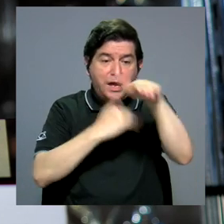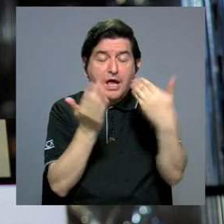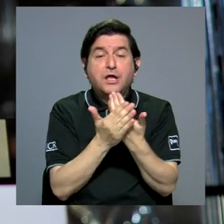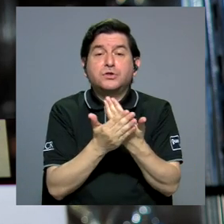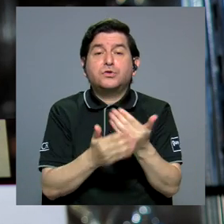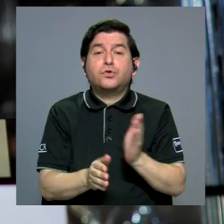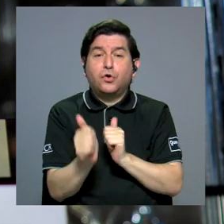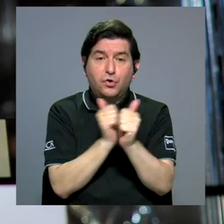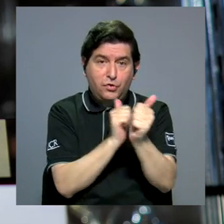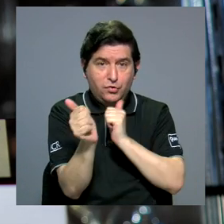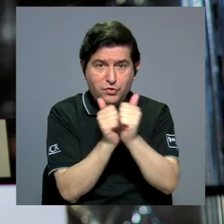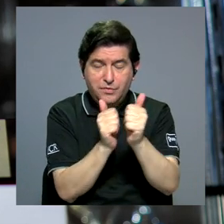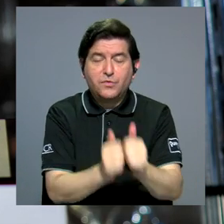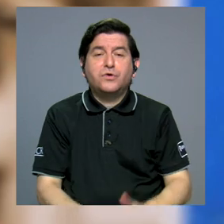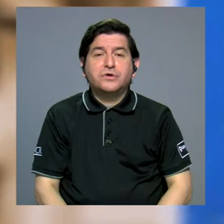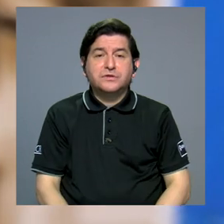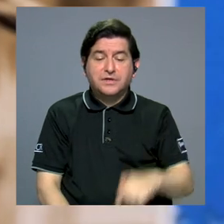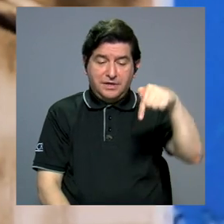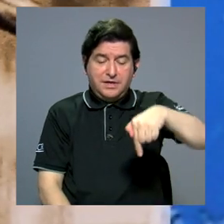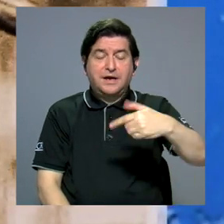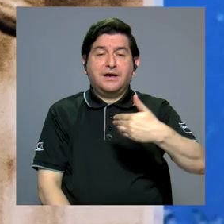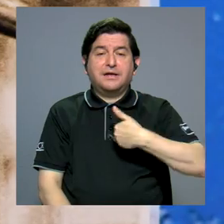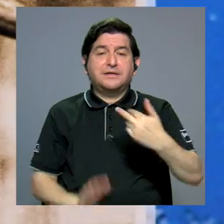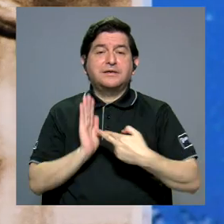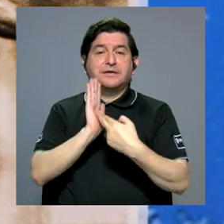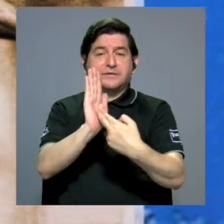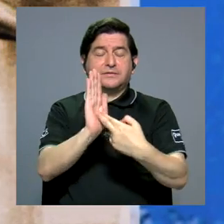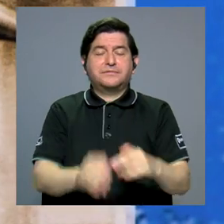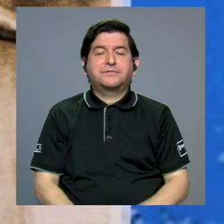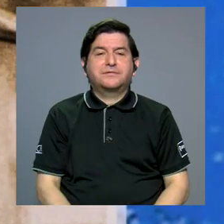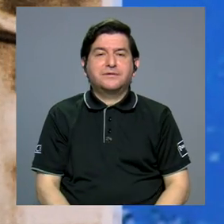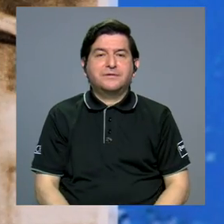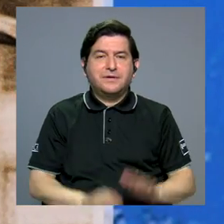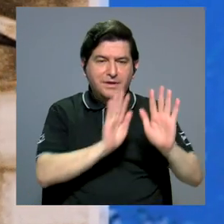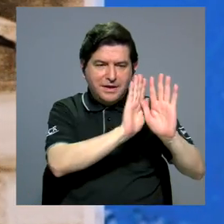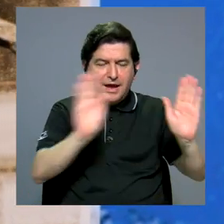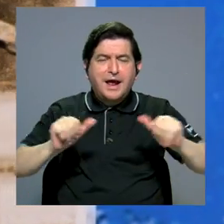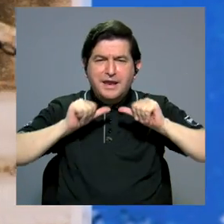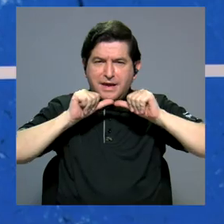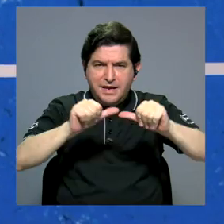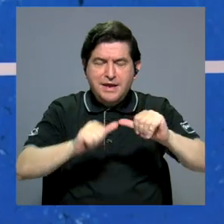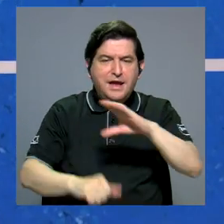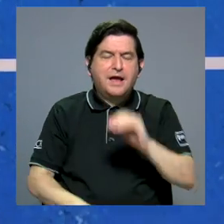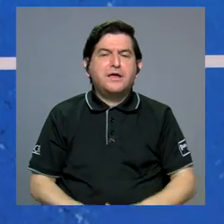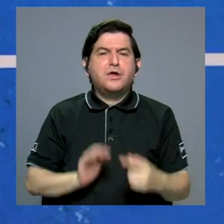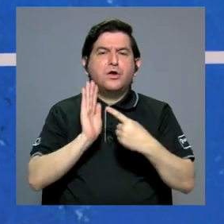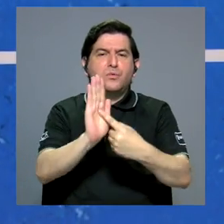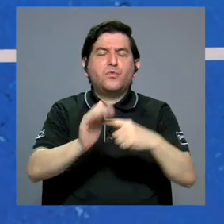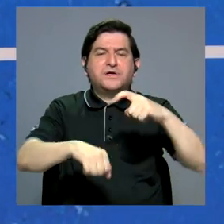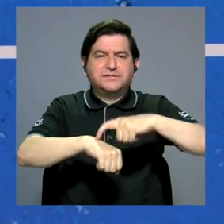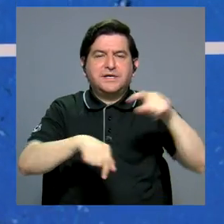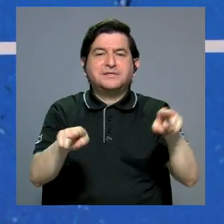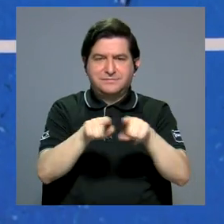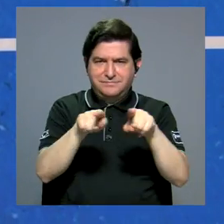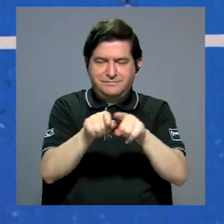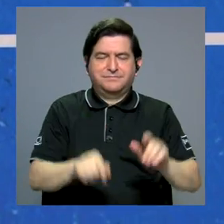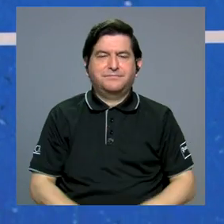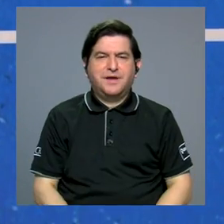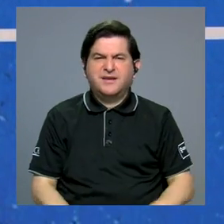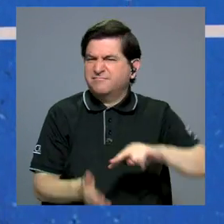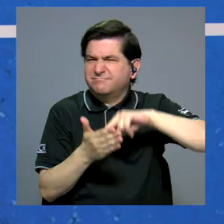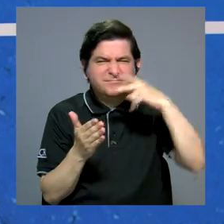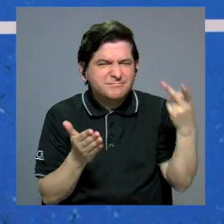todos los deportes que tiene representados. La Galería será permanente y con exposiciones temporales.